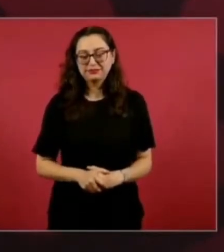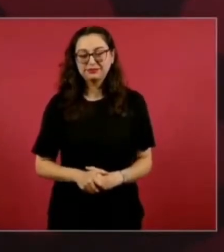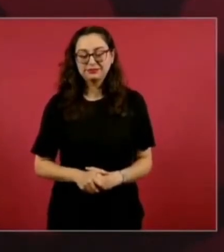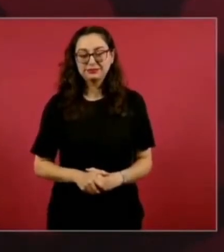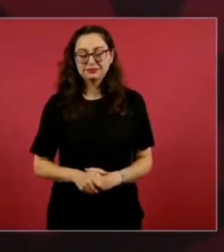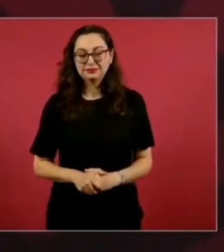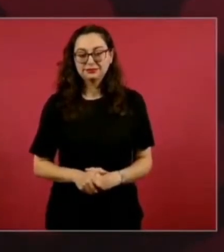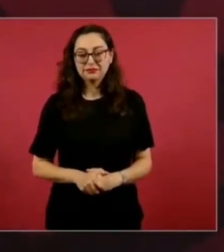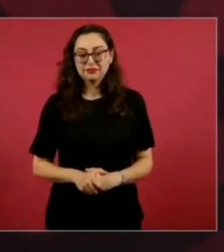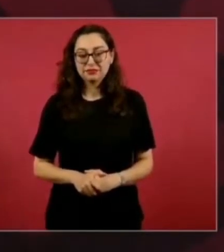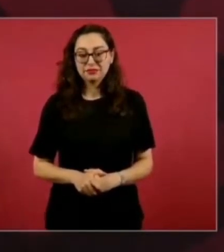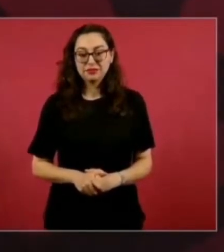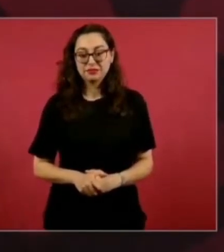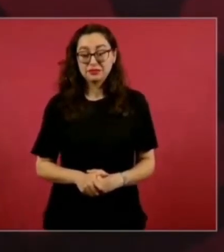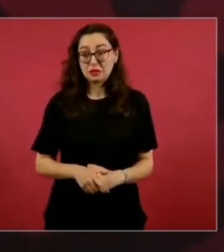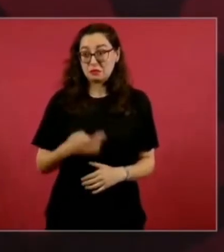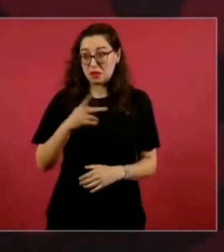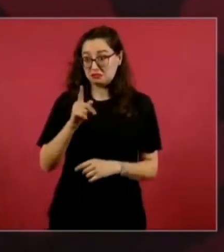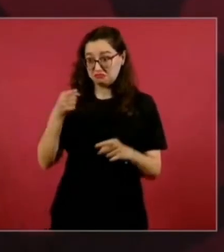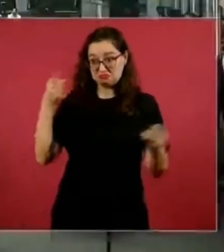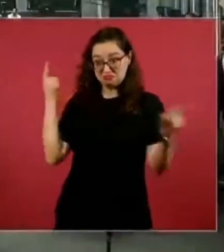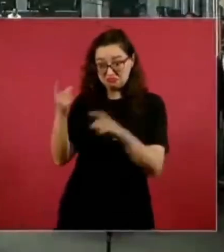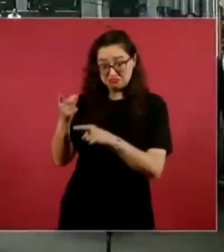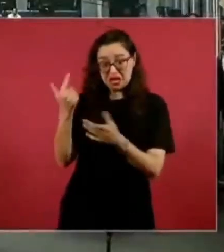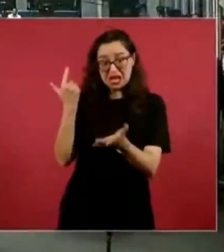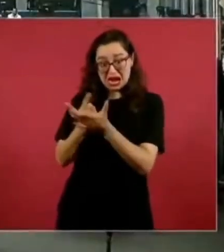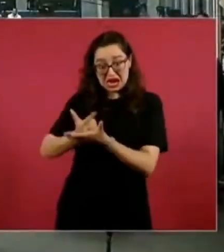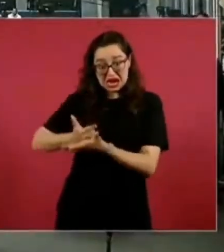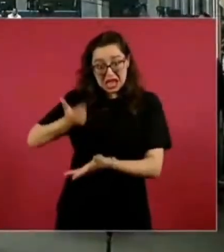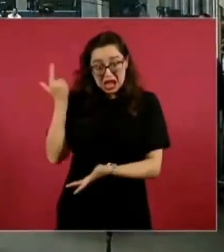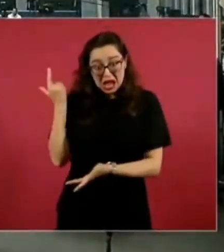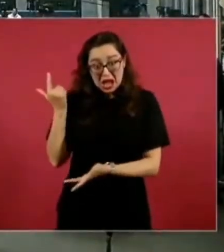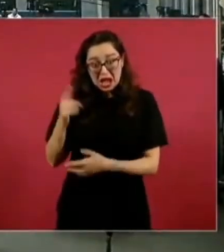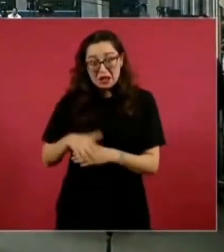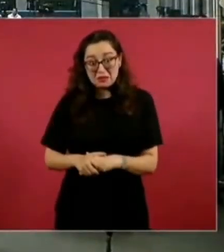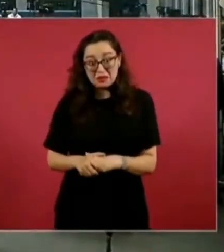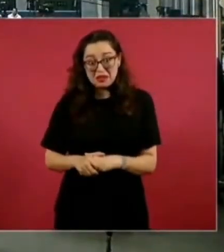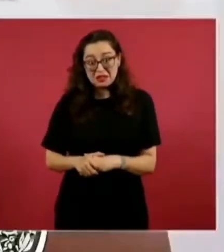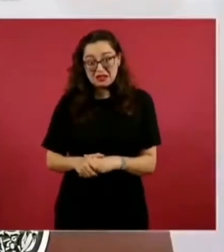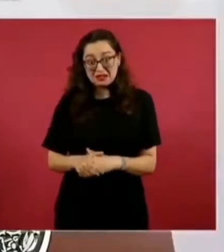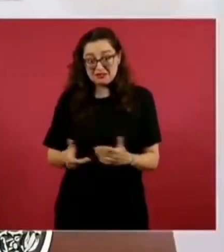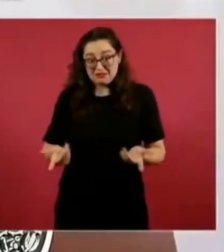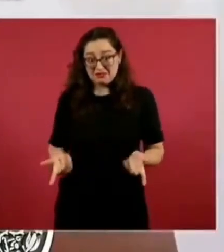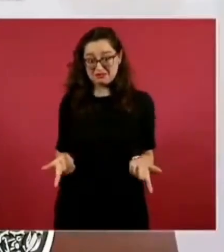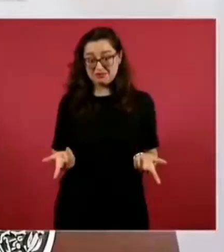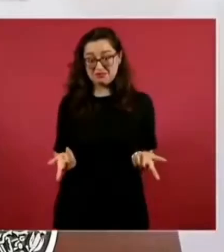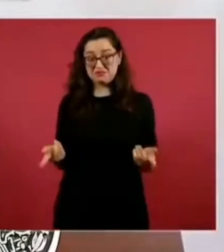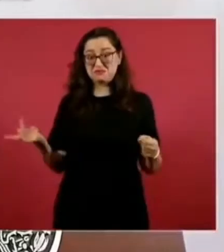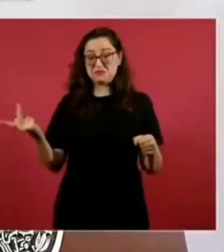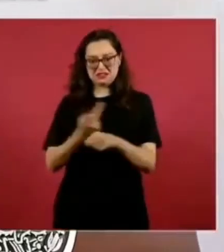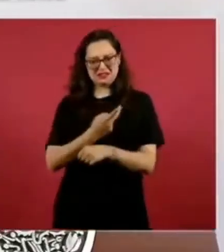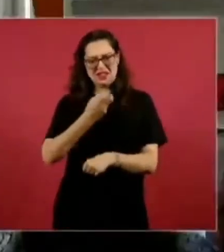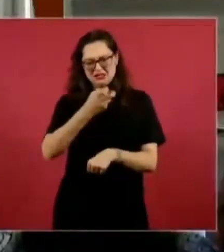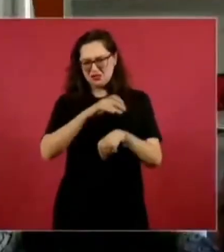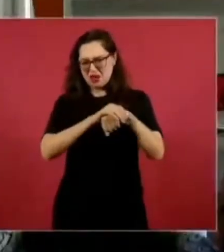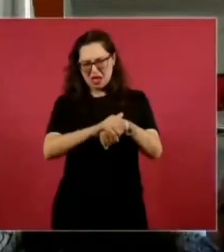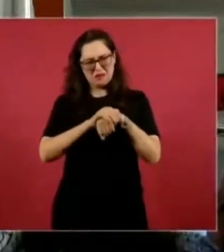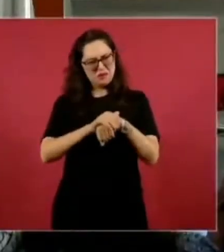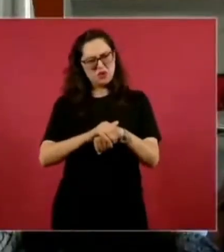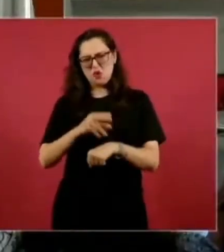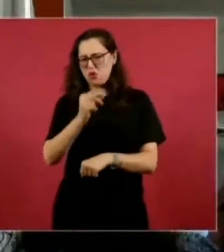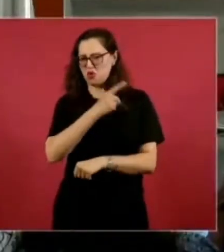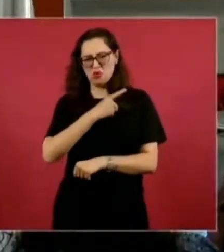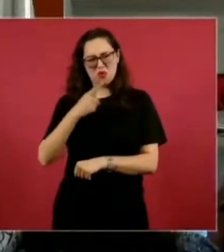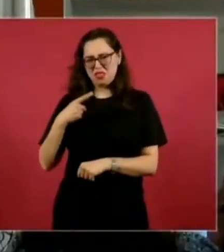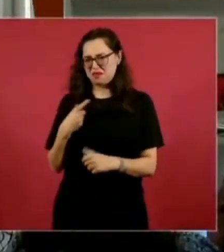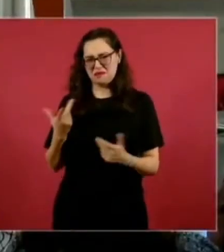Aunque sean acusaciones graves. Aunque sean acusaciones graves. que… De eso no se habla de un amigo, ¿no crees? Si usted lo considera un